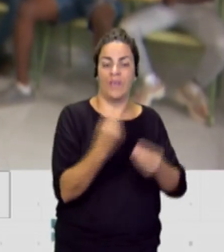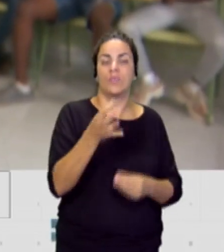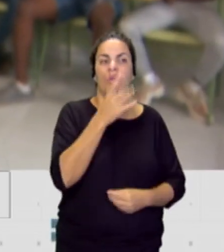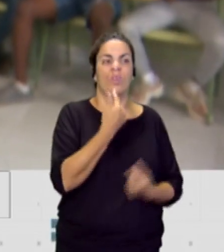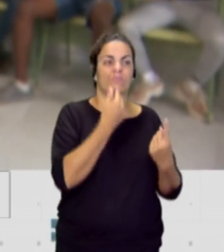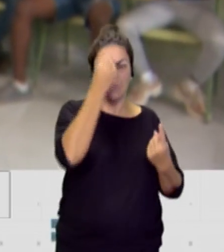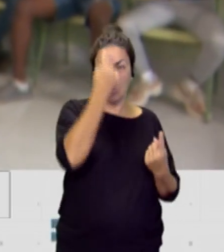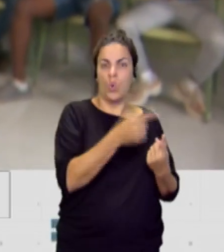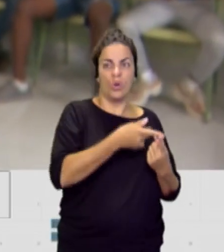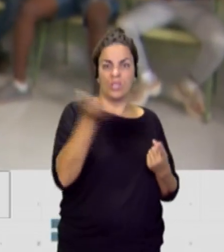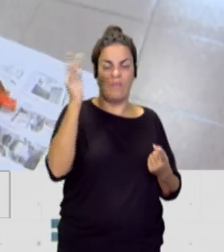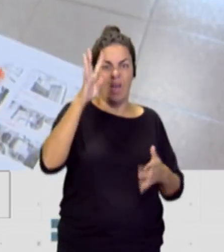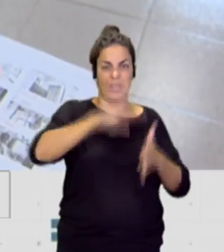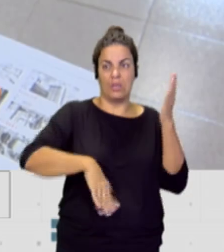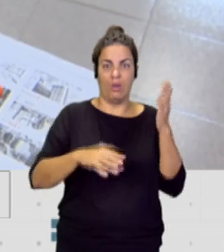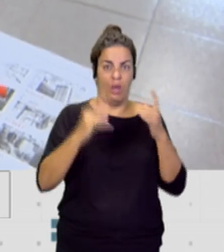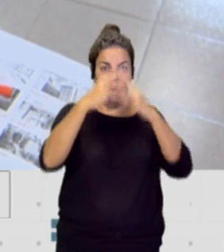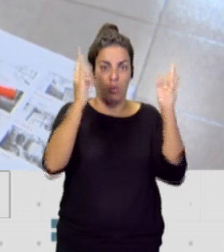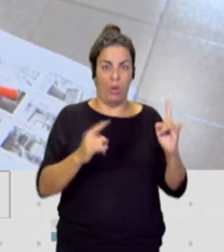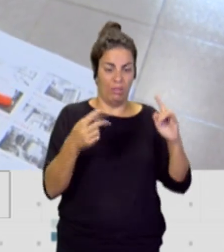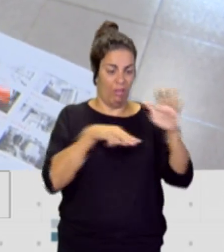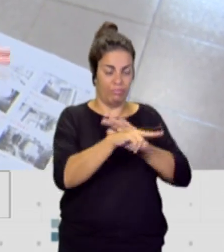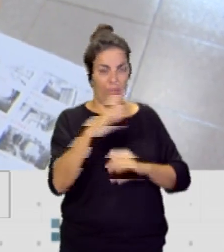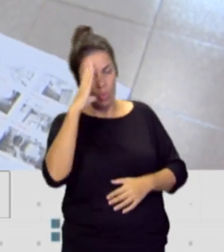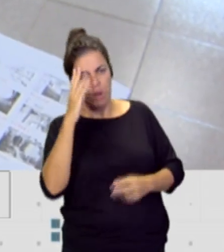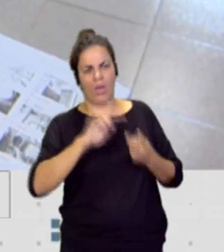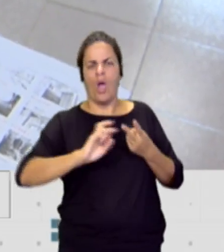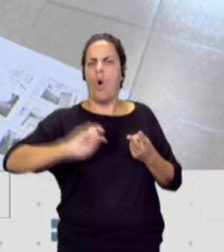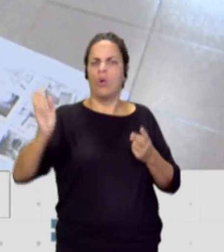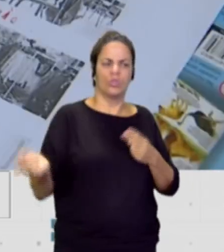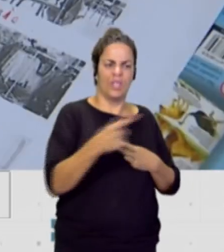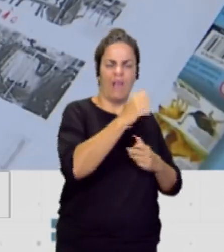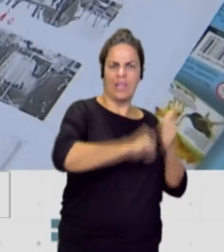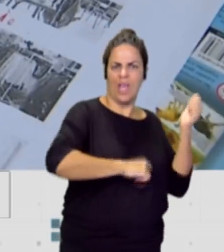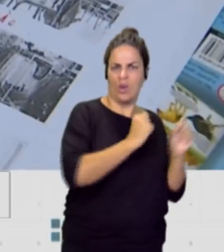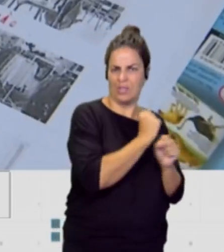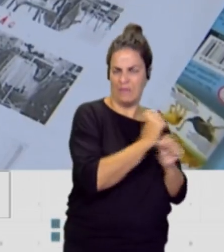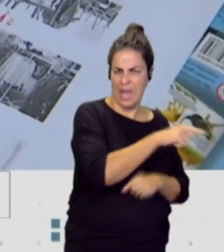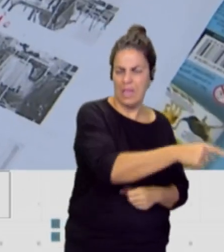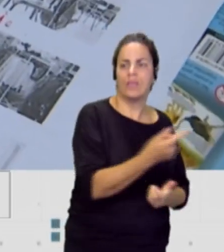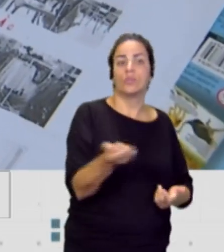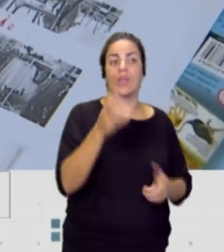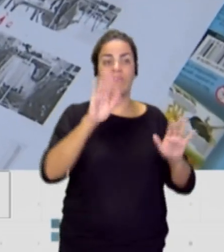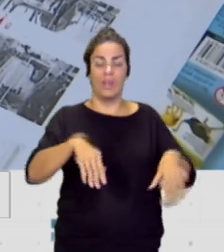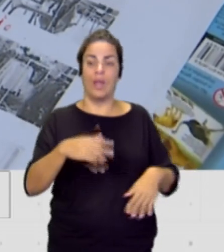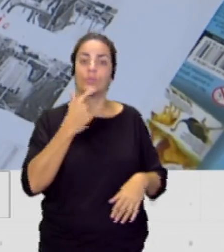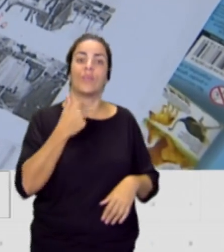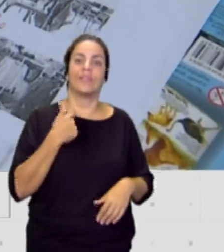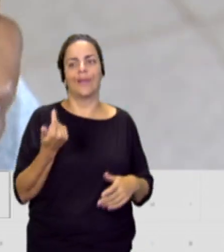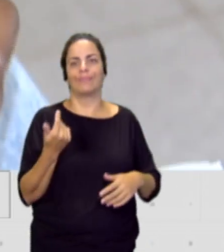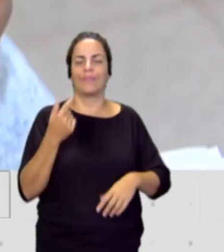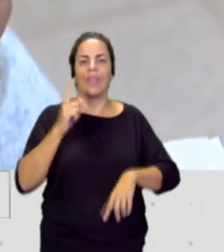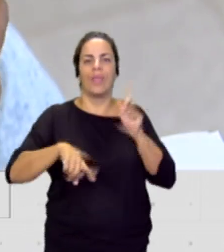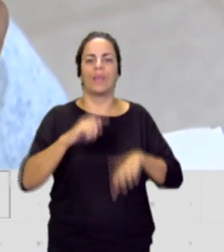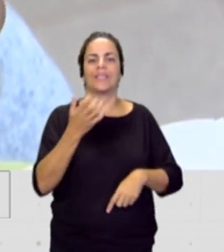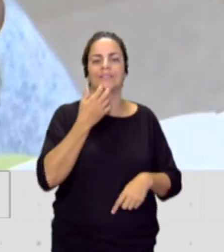puente, el otro a trabajar creo al hierro. Al final la diferencia entre cumplir años, tú me decías, entre cumplir años en noviembre o en mayo,